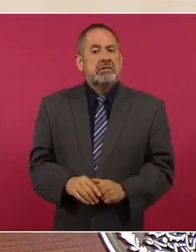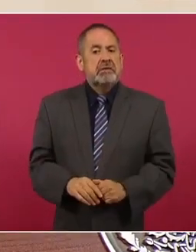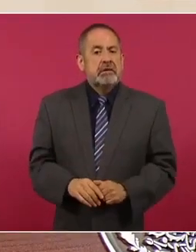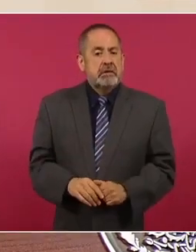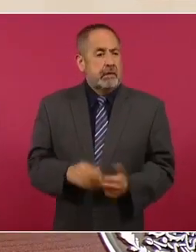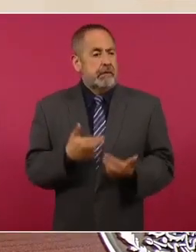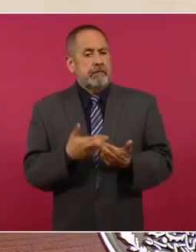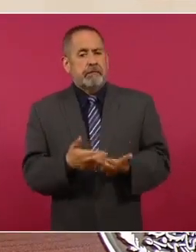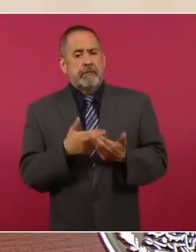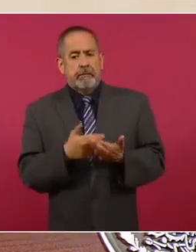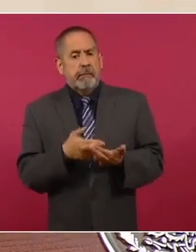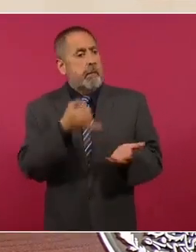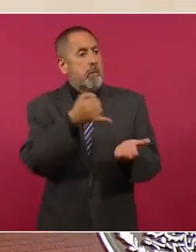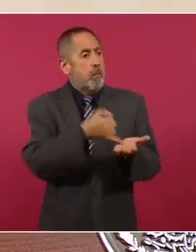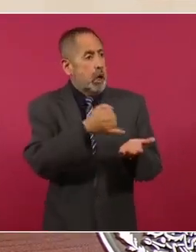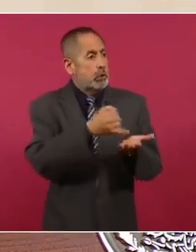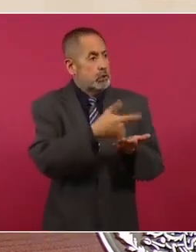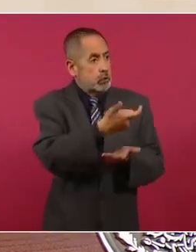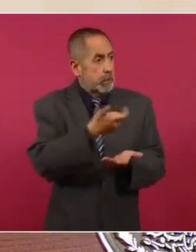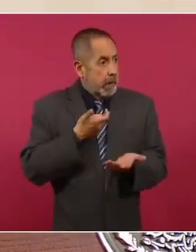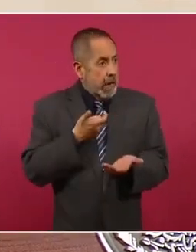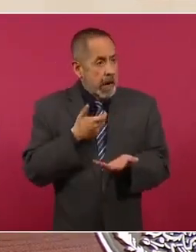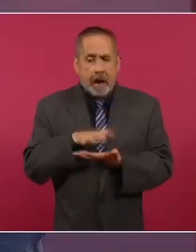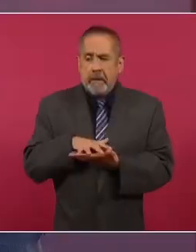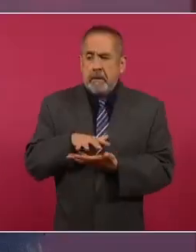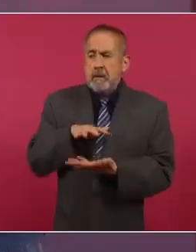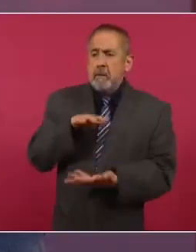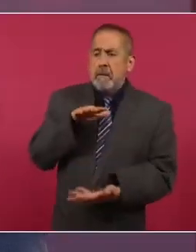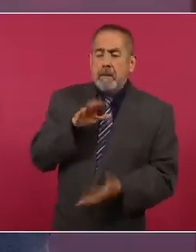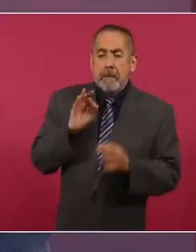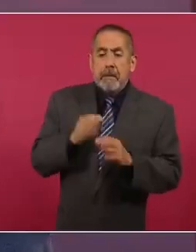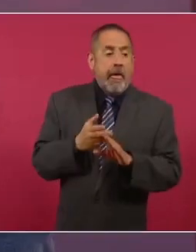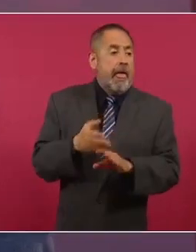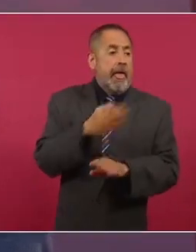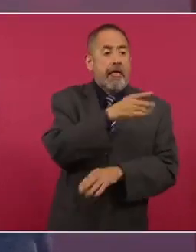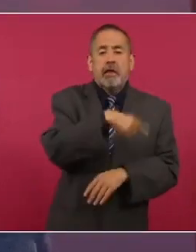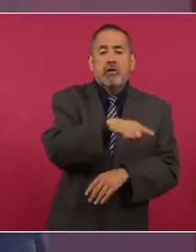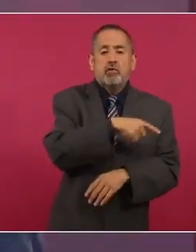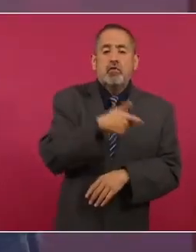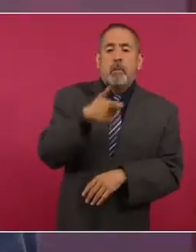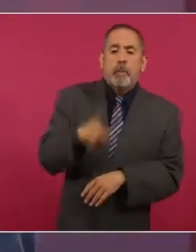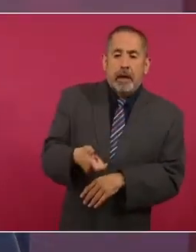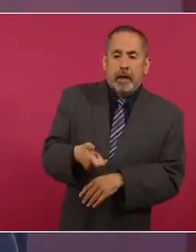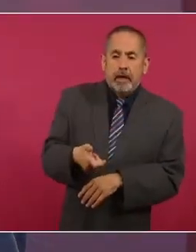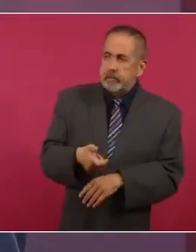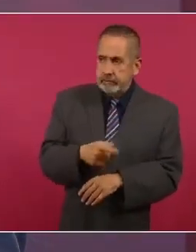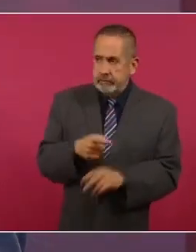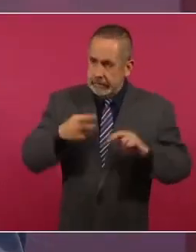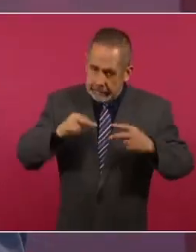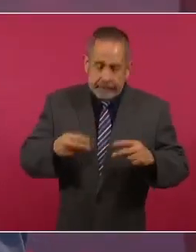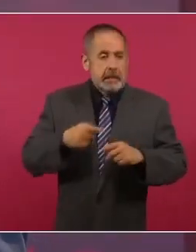porque ahora pagan los que antes no lo hacían,